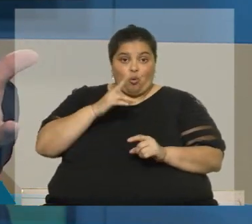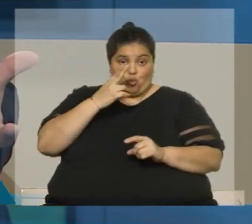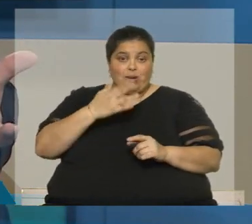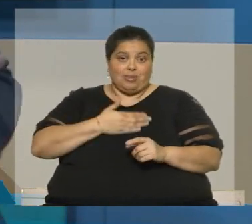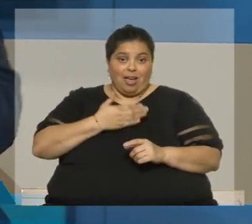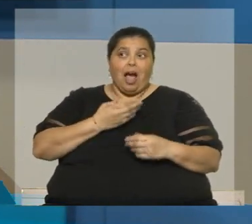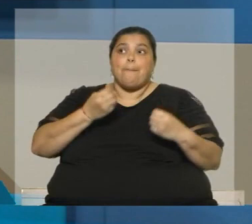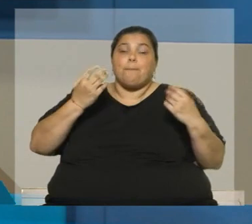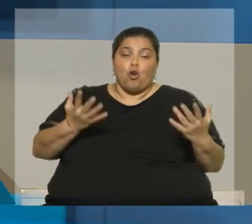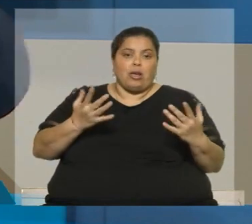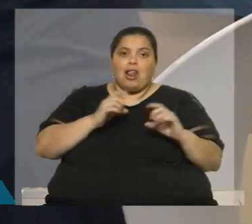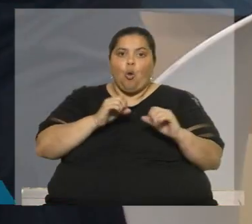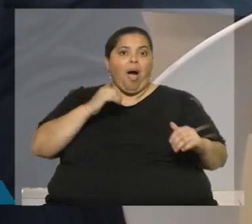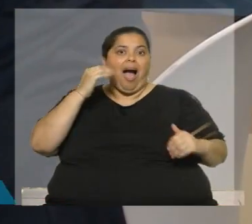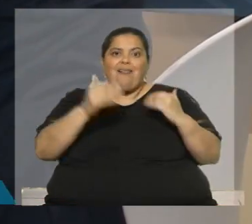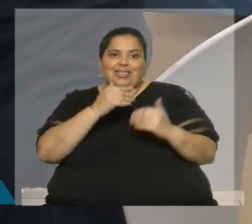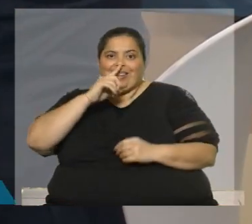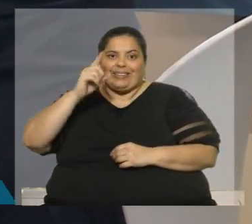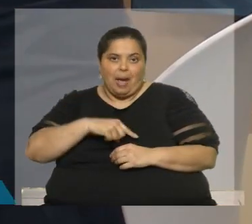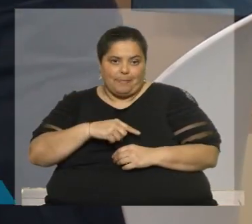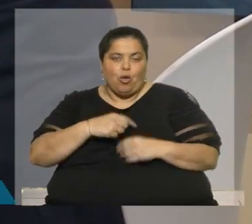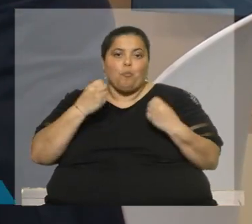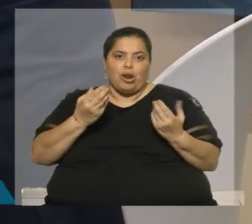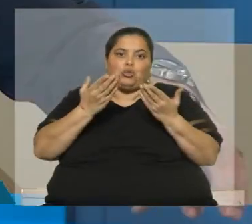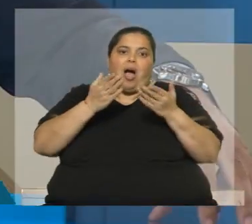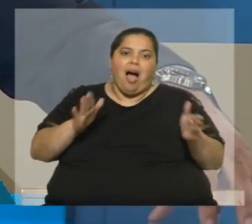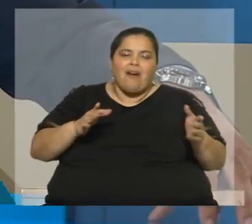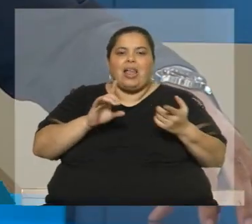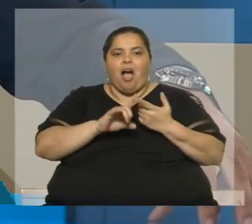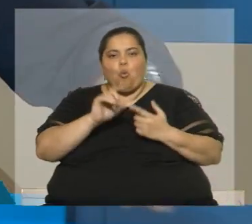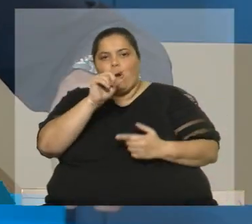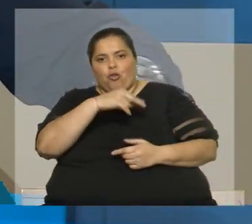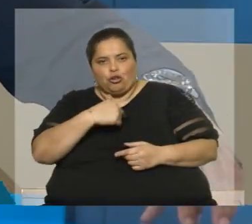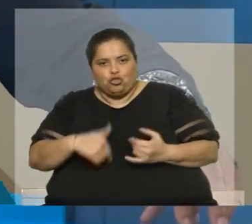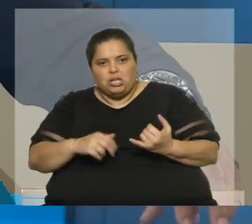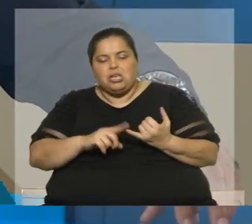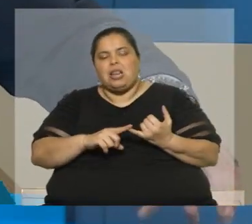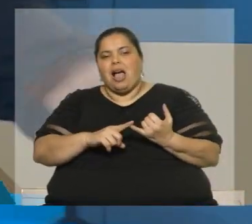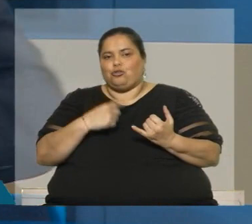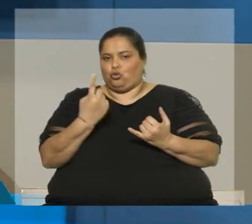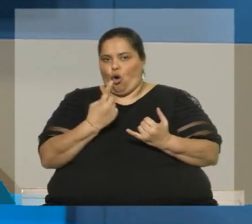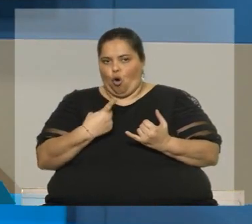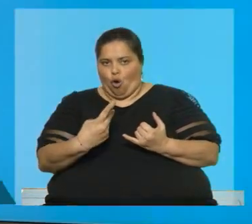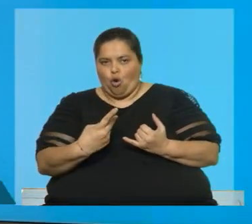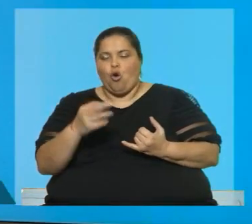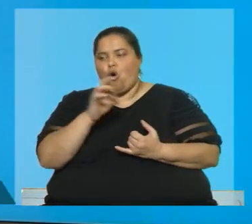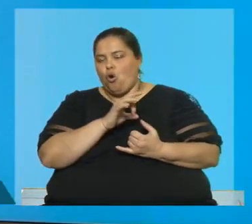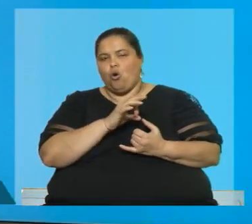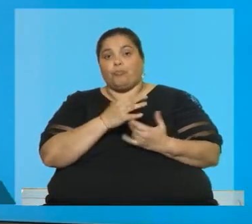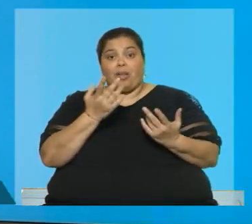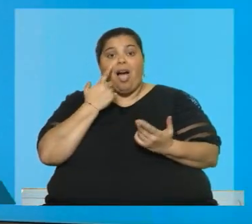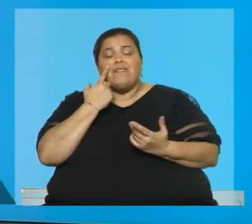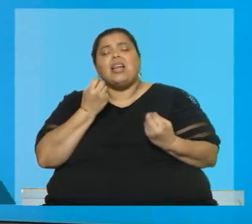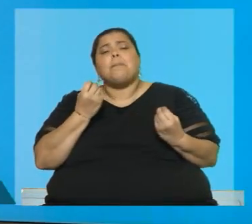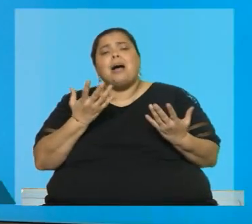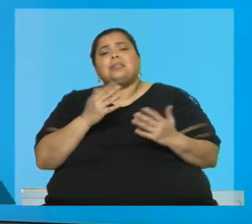la velocidad que él quiere. Y por eso también esos mensajes de abrir un acuerdo comercial con China por separado. Sí, hay que ver qué pasa con el Mercosur si